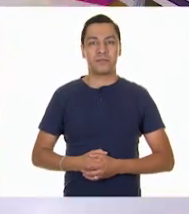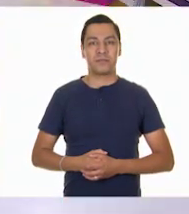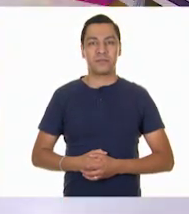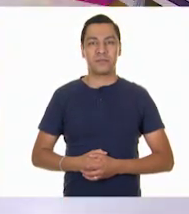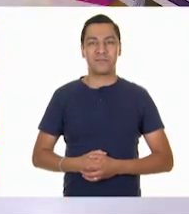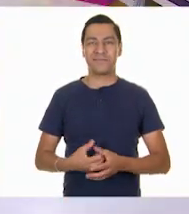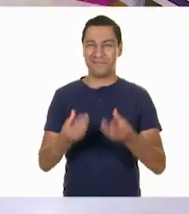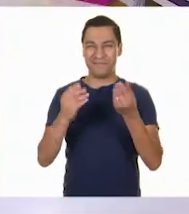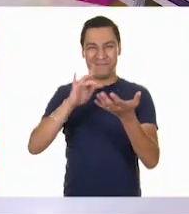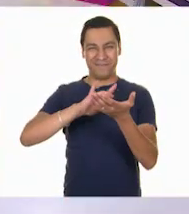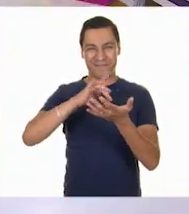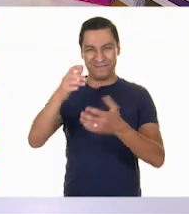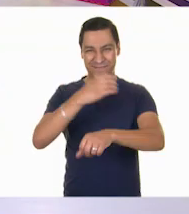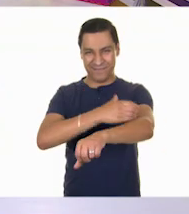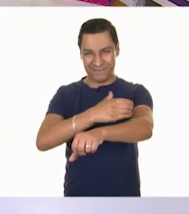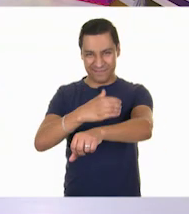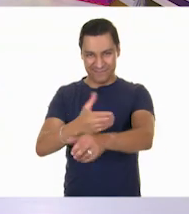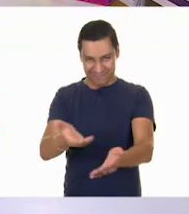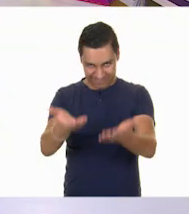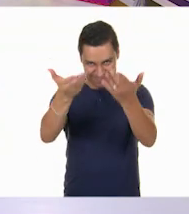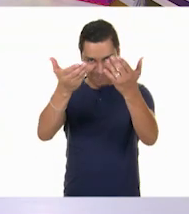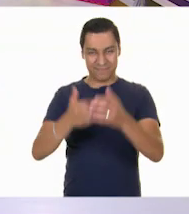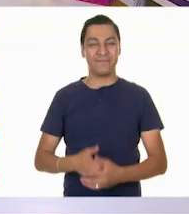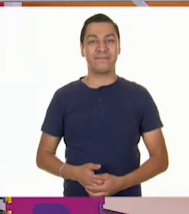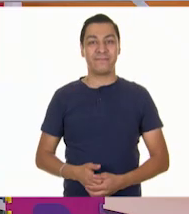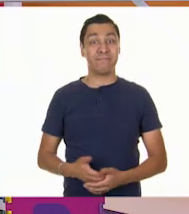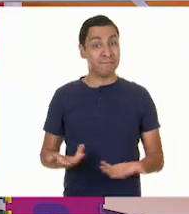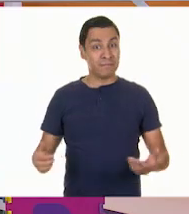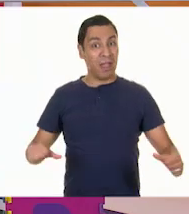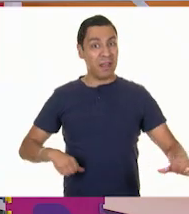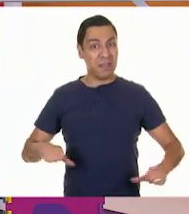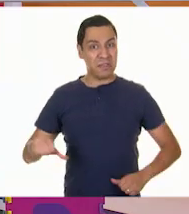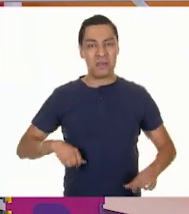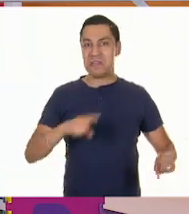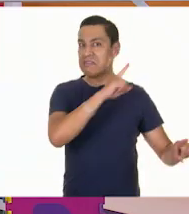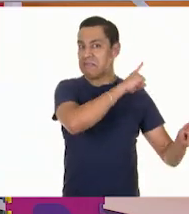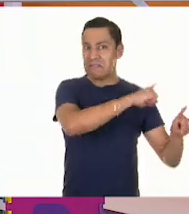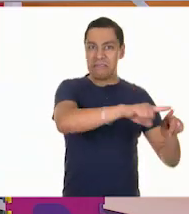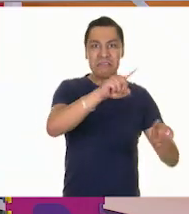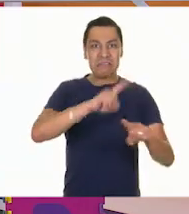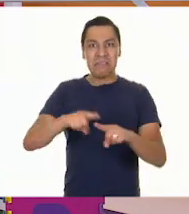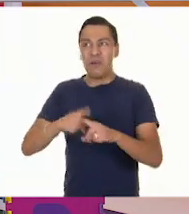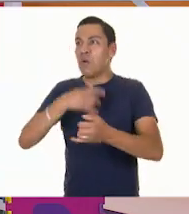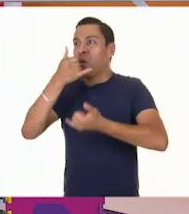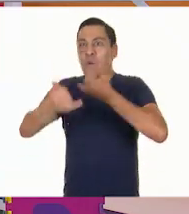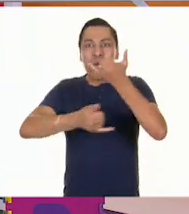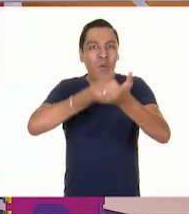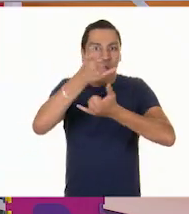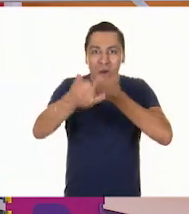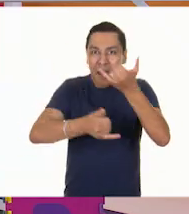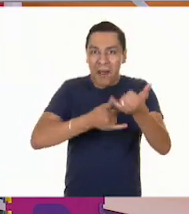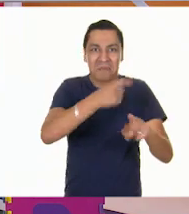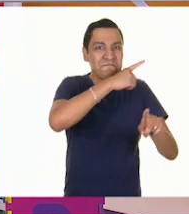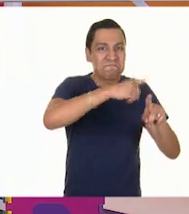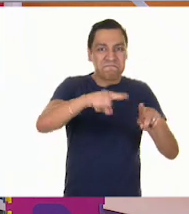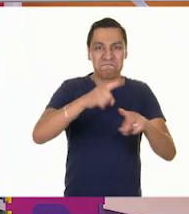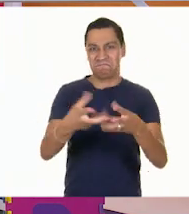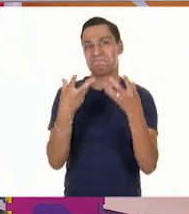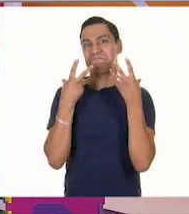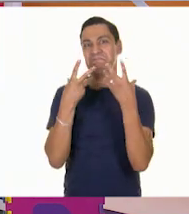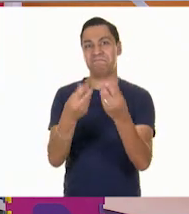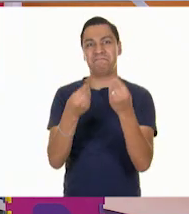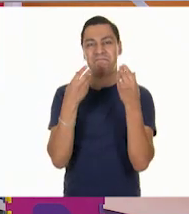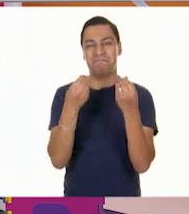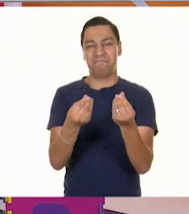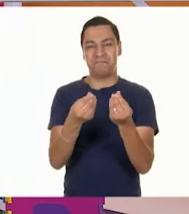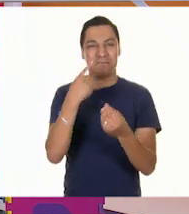Muchas gracias, compañeros. Qué bonitas actividades retreativas realizan ellos. Precisamente quiero mostrarles algunas que me mandaron sus